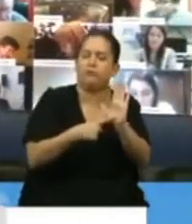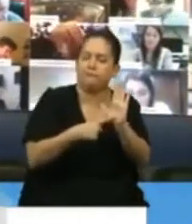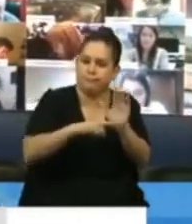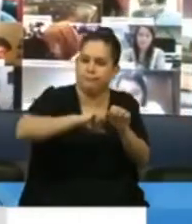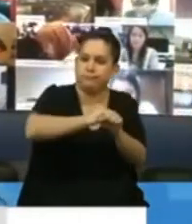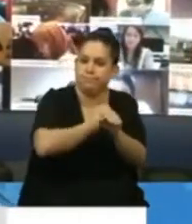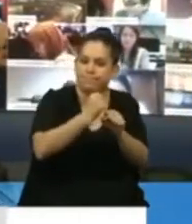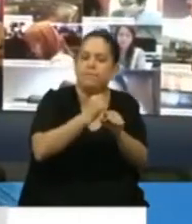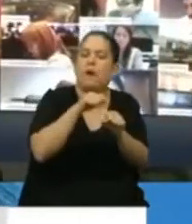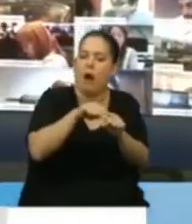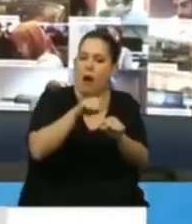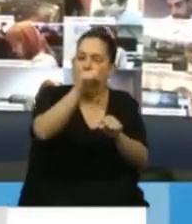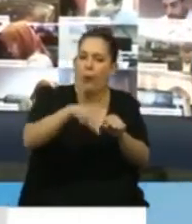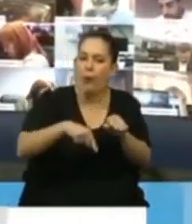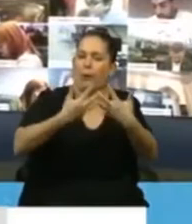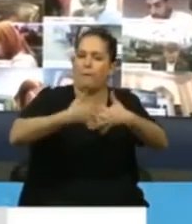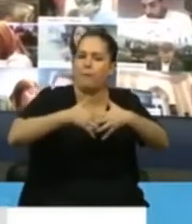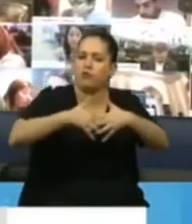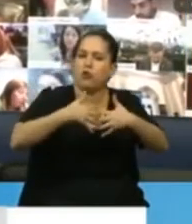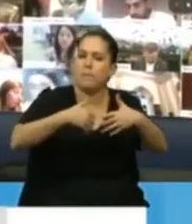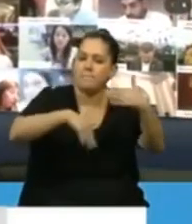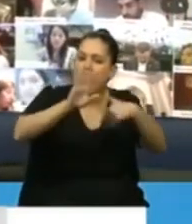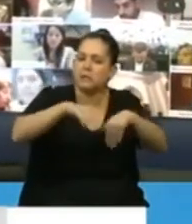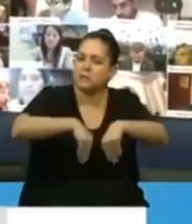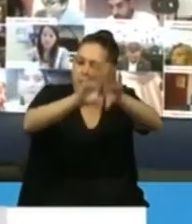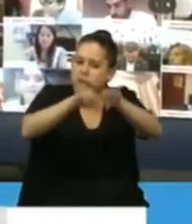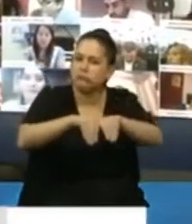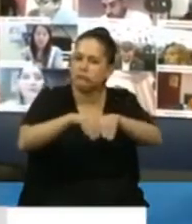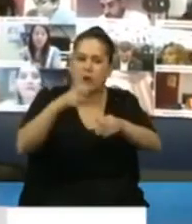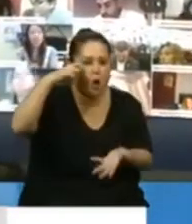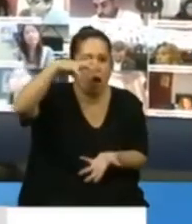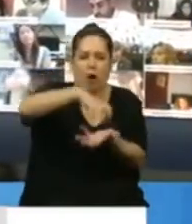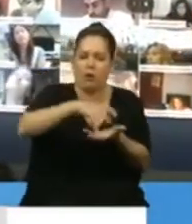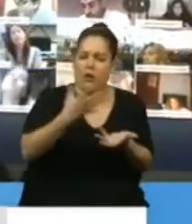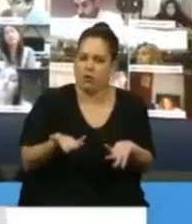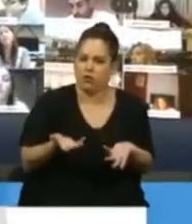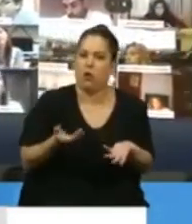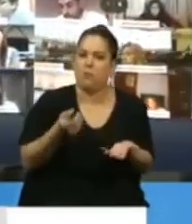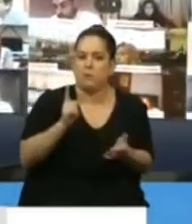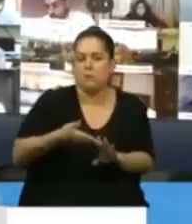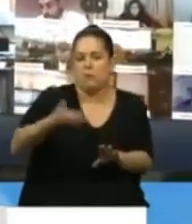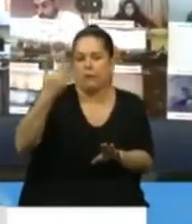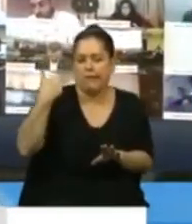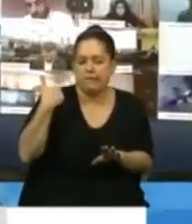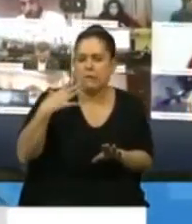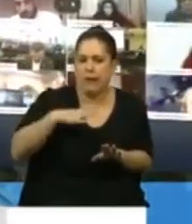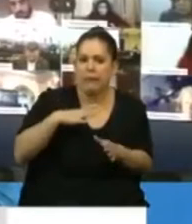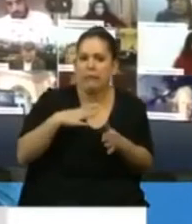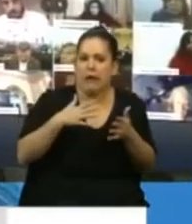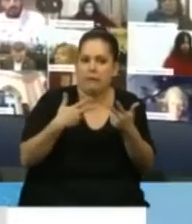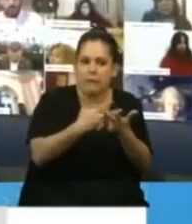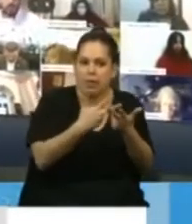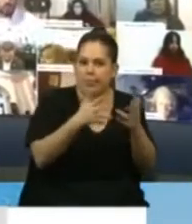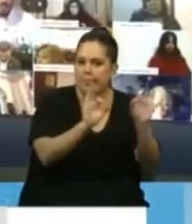garantizar el funcionamiento de una manera más integral del Congreso, que es lo que estábamos debiéndole al pueblo argentino.